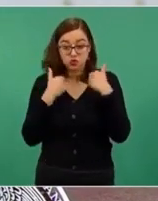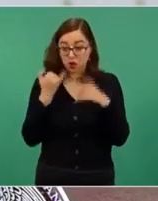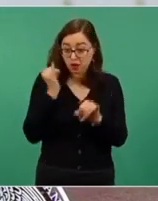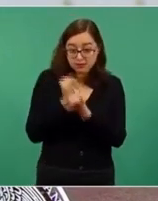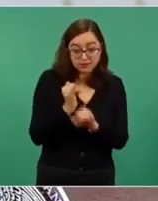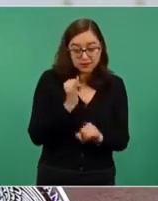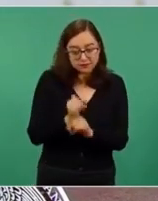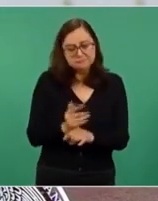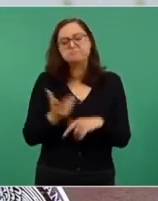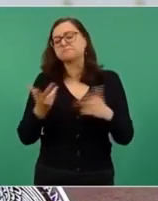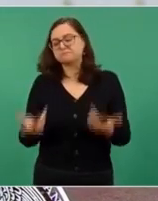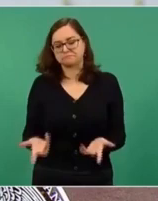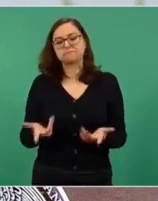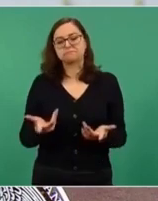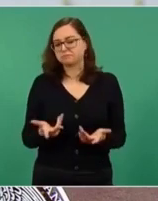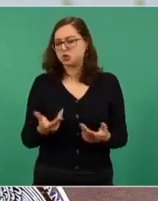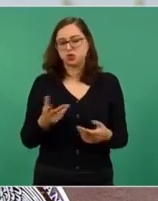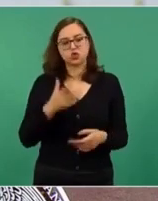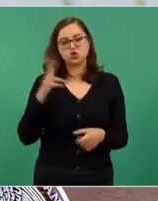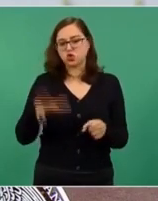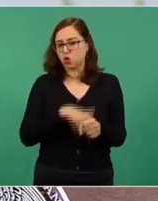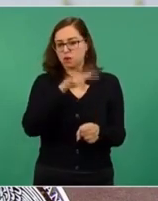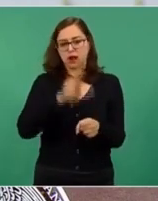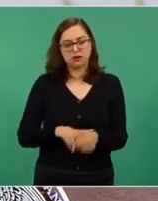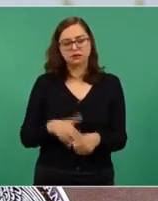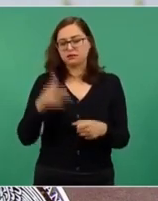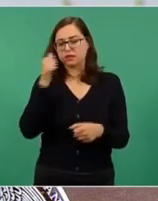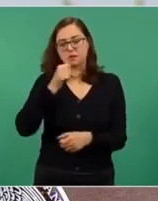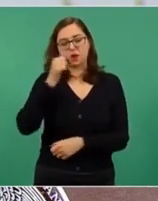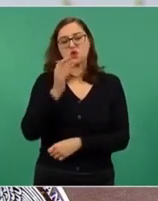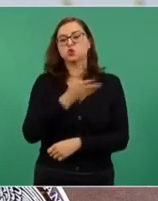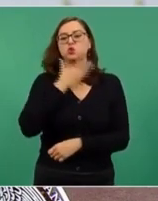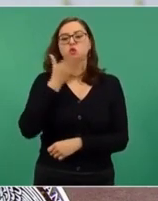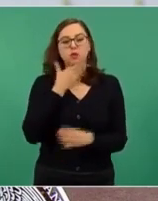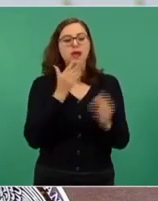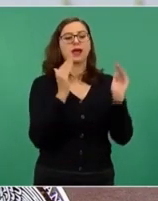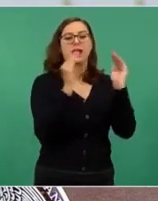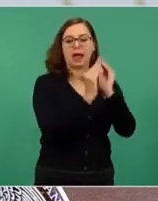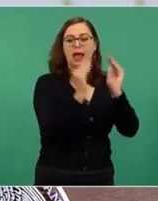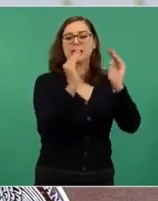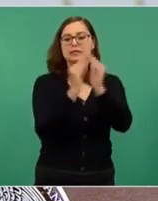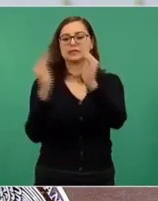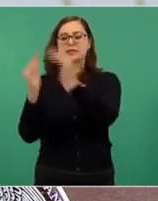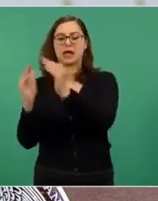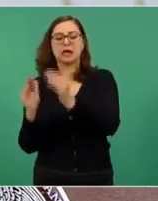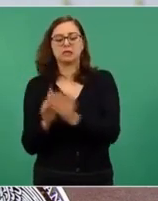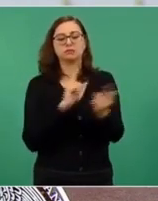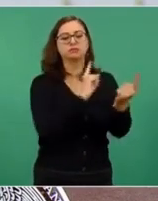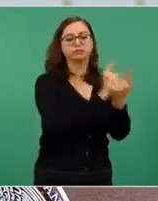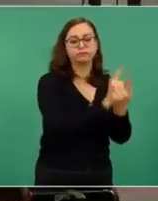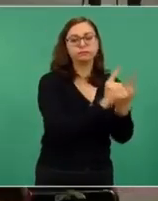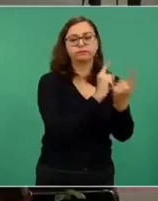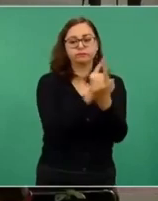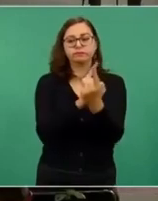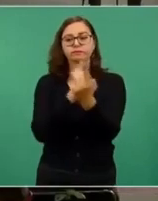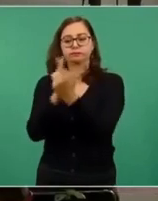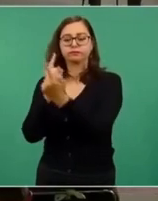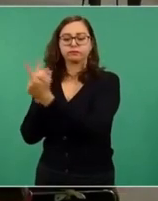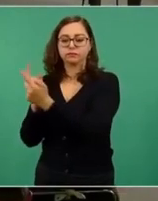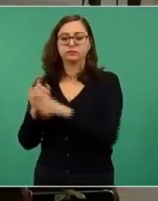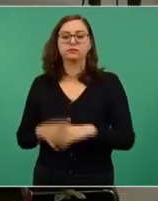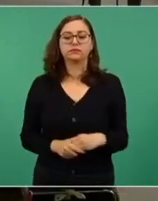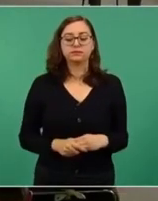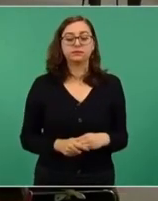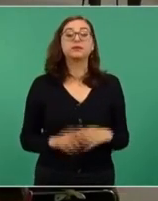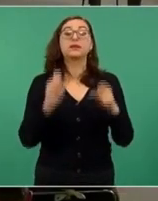hemos hecho a través de la convocatoria casa por casa para facilitar la comunicación. Y también